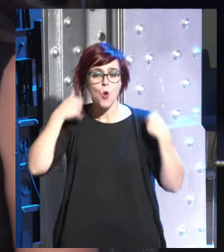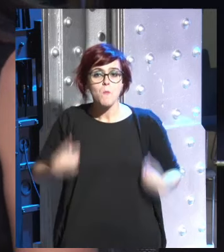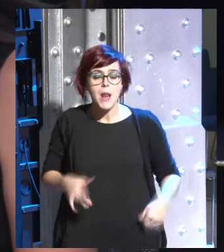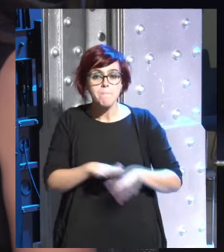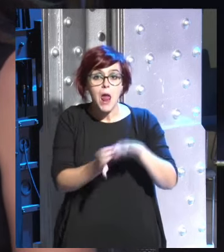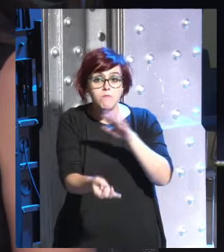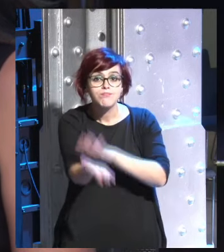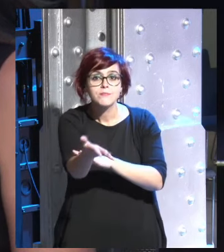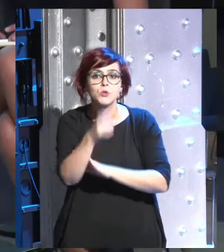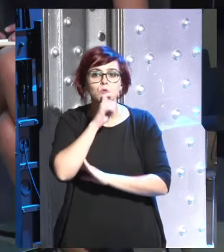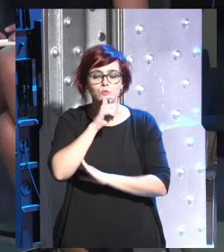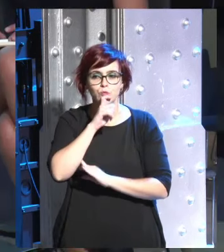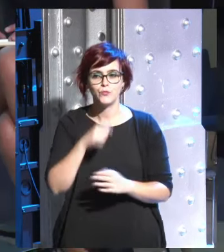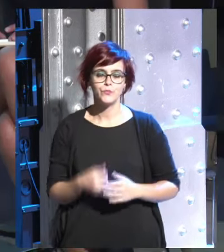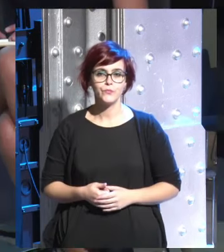caso de producirse?